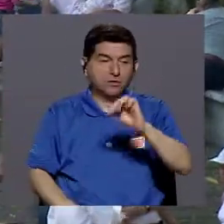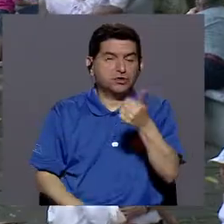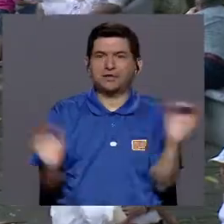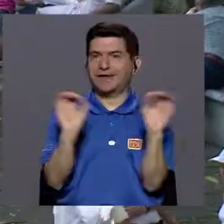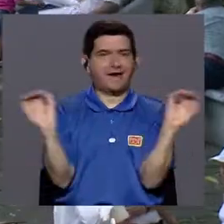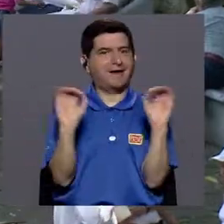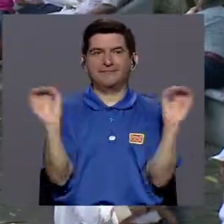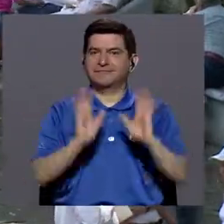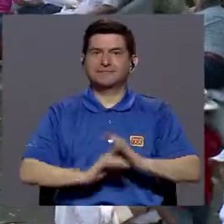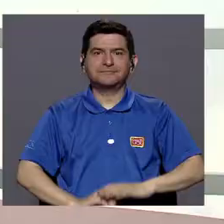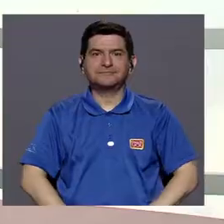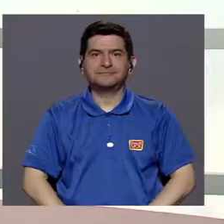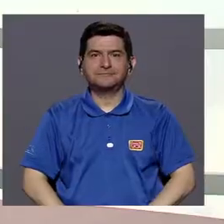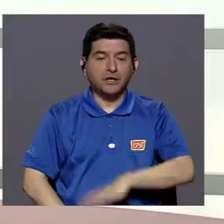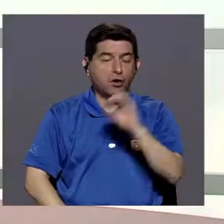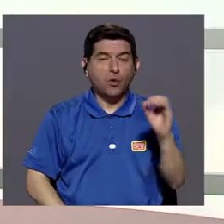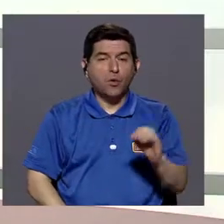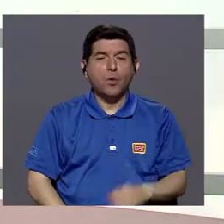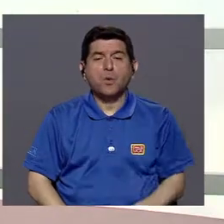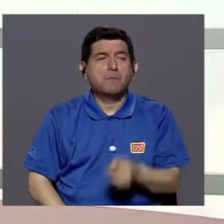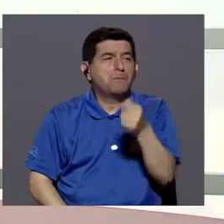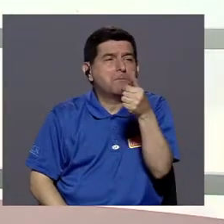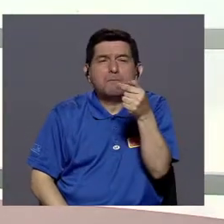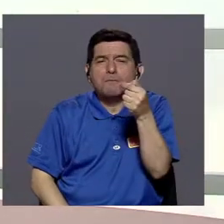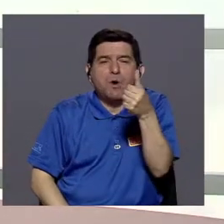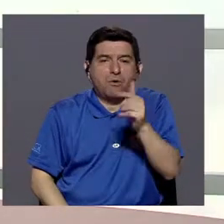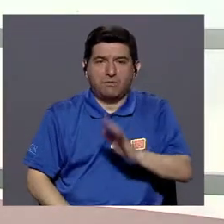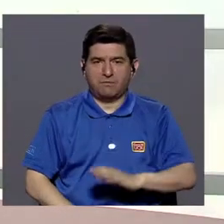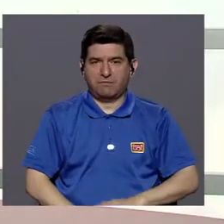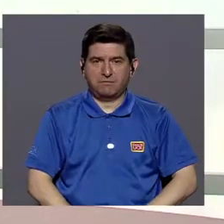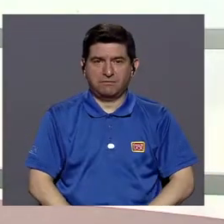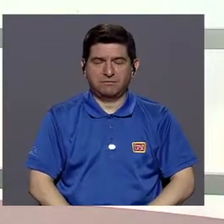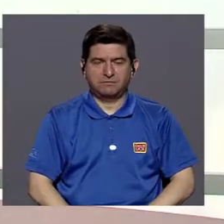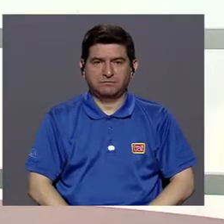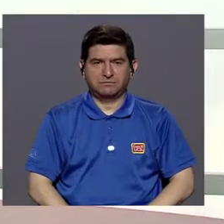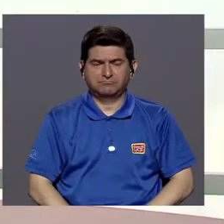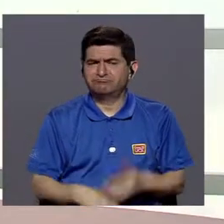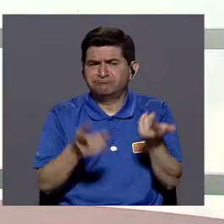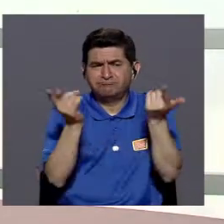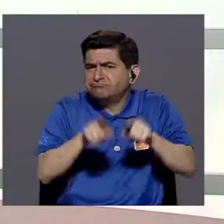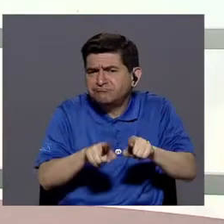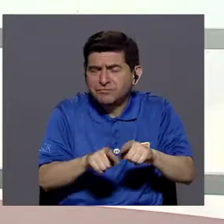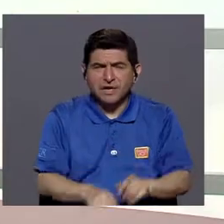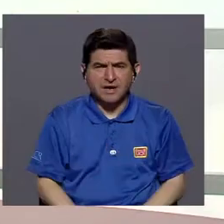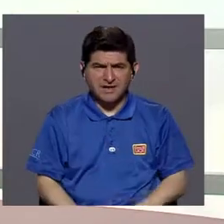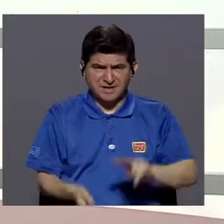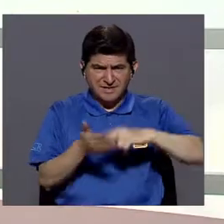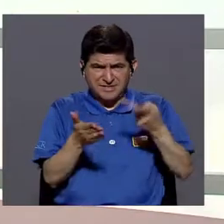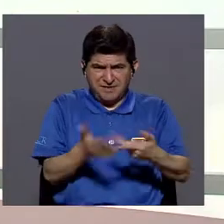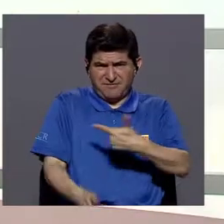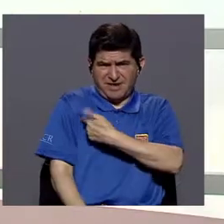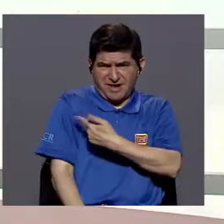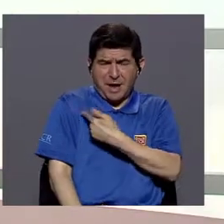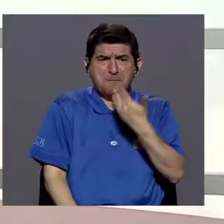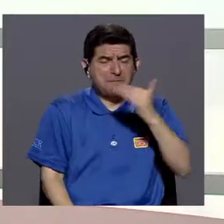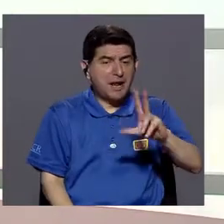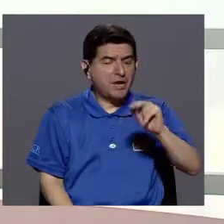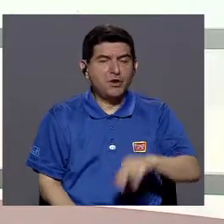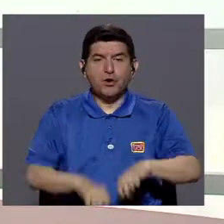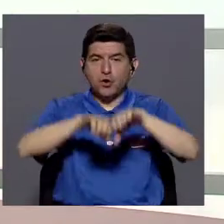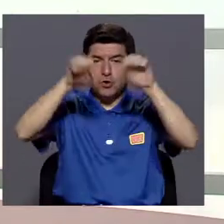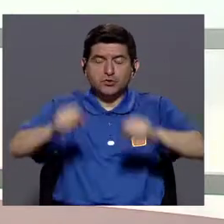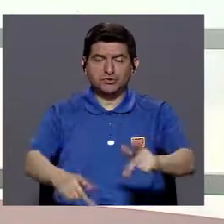poquito menos y otra nada. O nada o muy, muy bajo. Entonces, ¿qué es que pasa? No es que la vacuna sea mala.